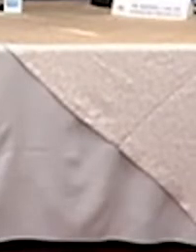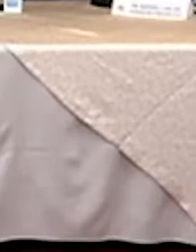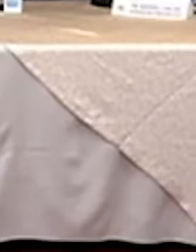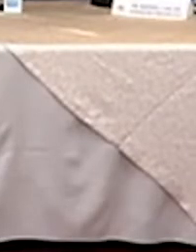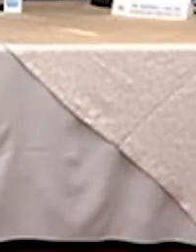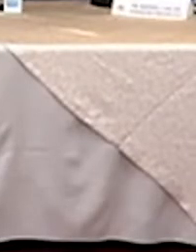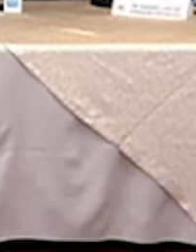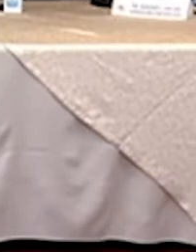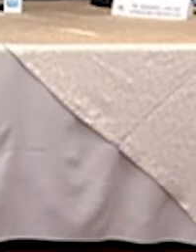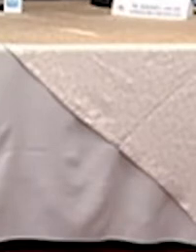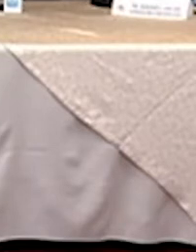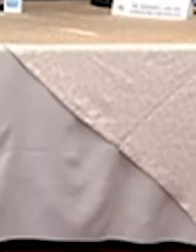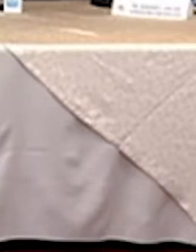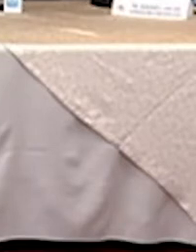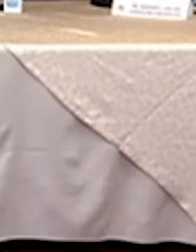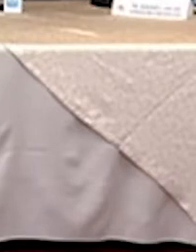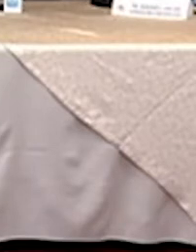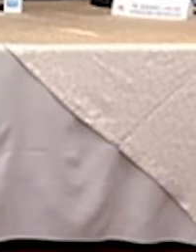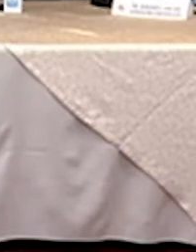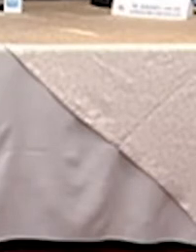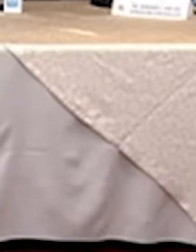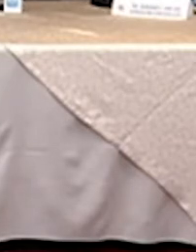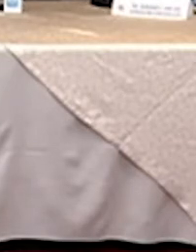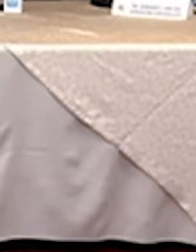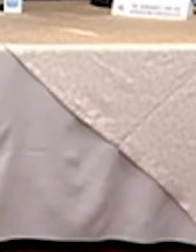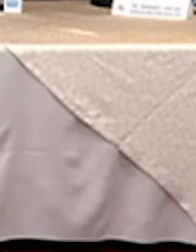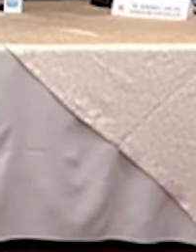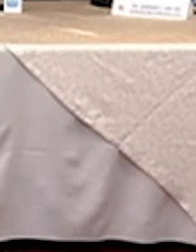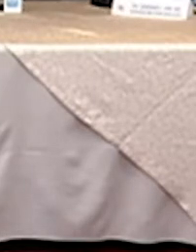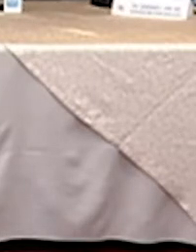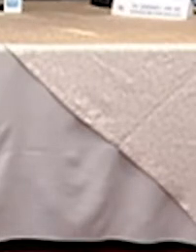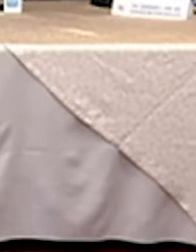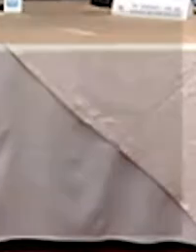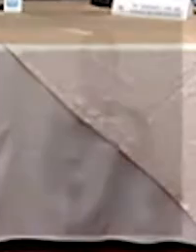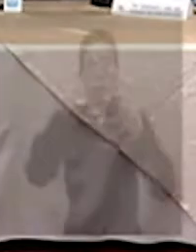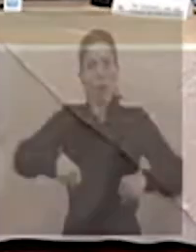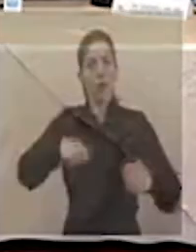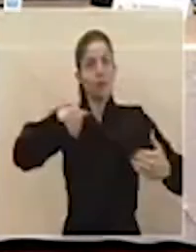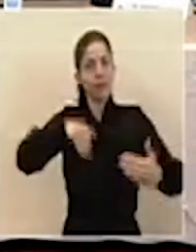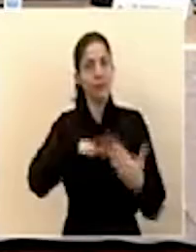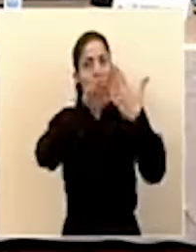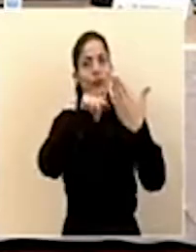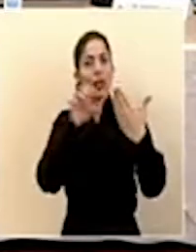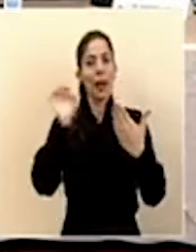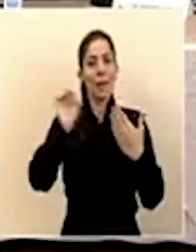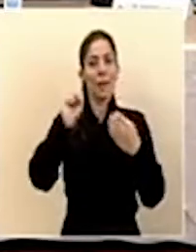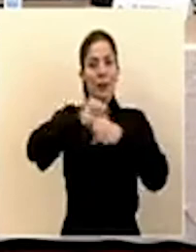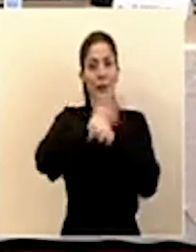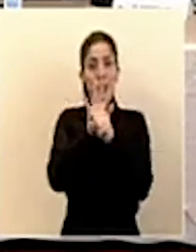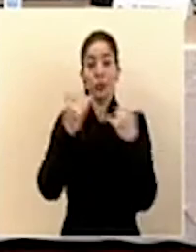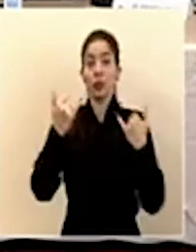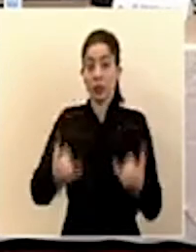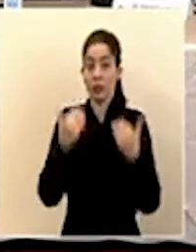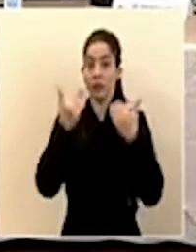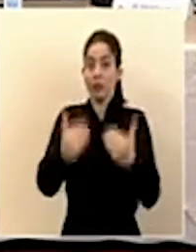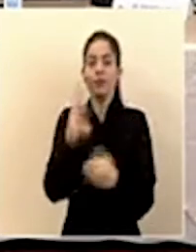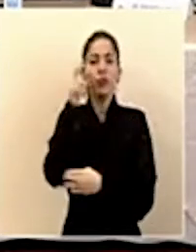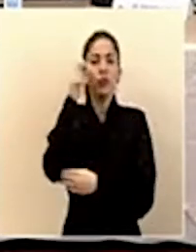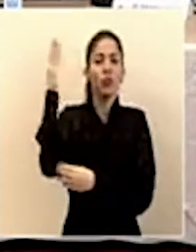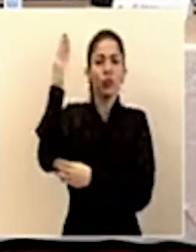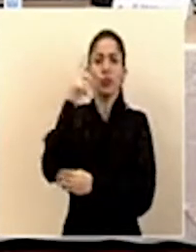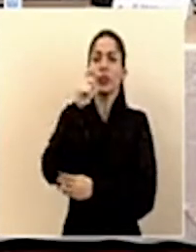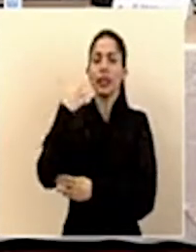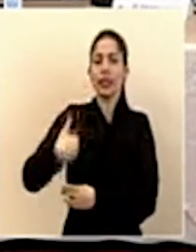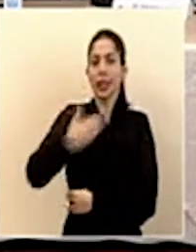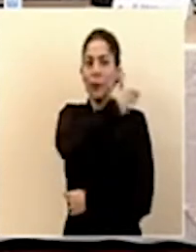de la atención institucional y esfuerzos conjuntos para enfrentar la emergencia por el COVID. De inmediato vamos a escuchar el mensaje